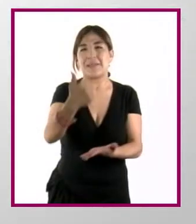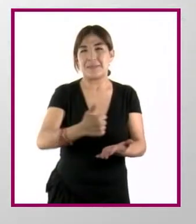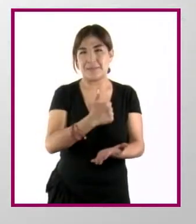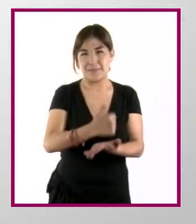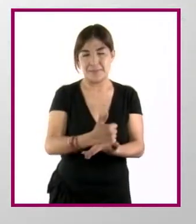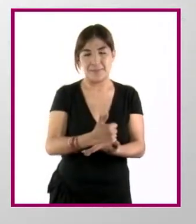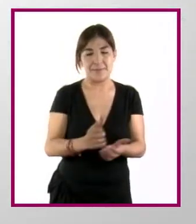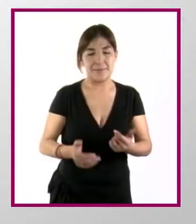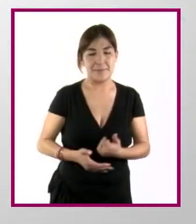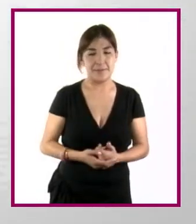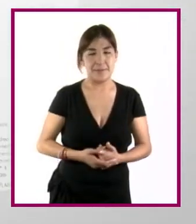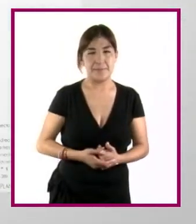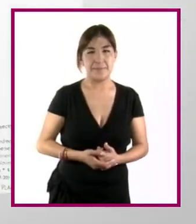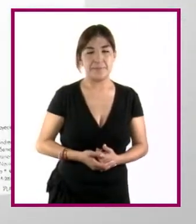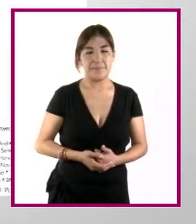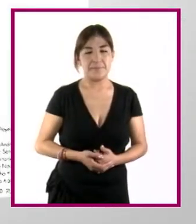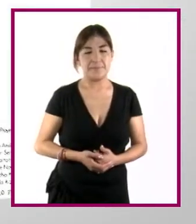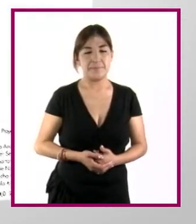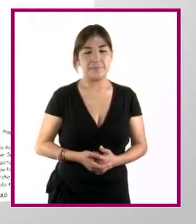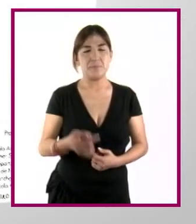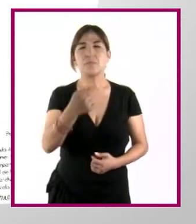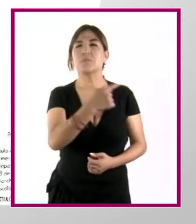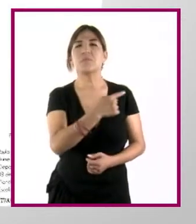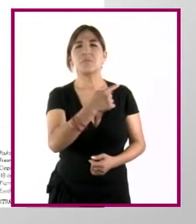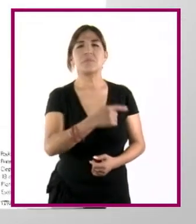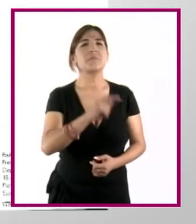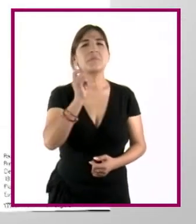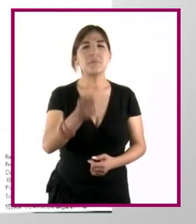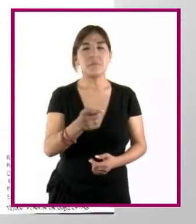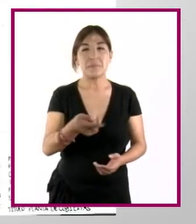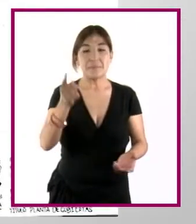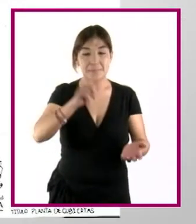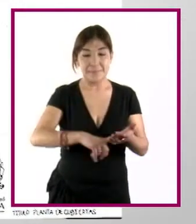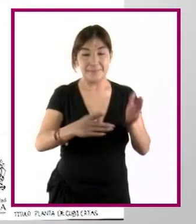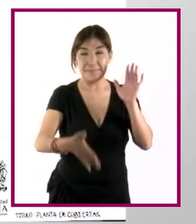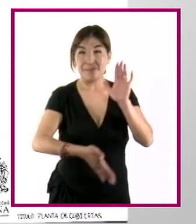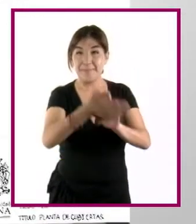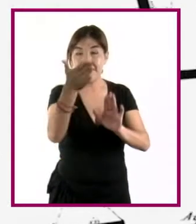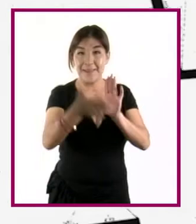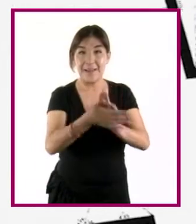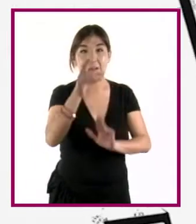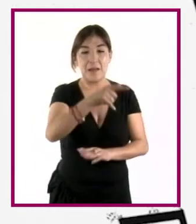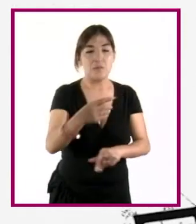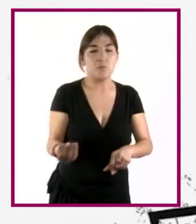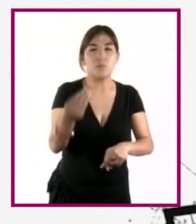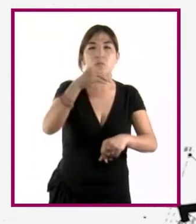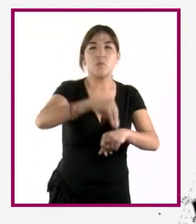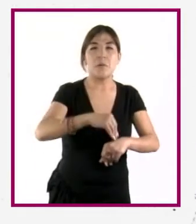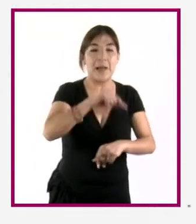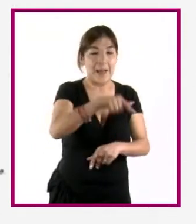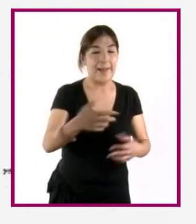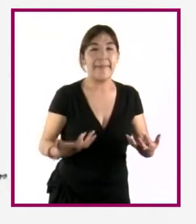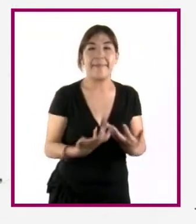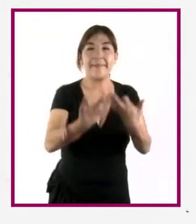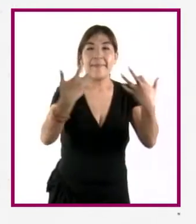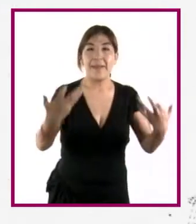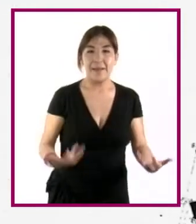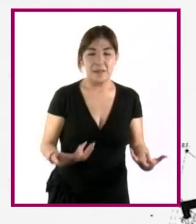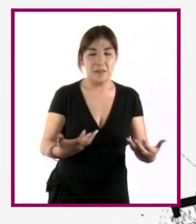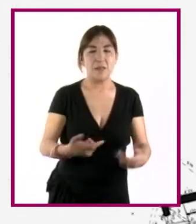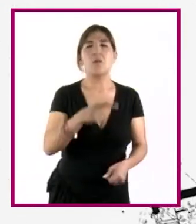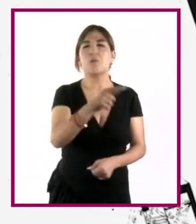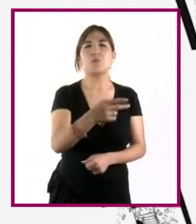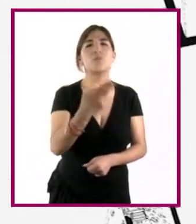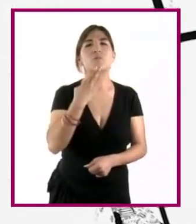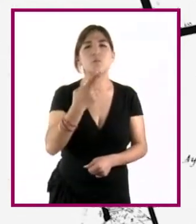Este rango de escala se concentra en cómo la construcción de la edificación en cuestión se va a posicionar sobre el terreno. Suele